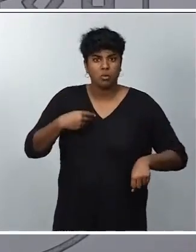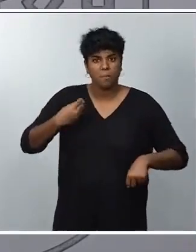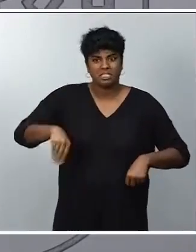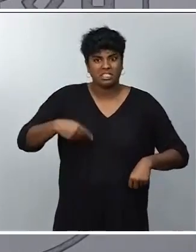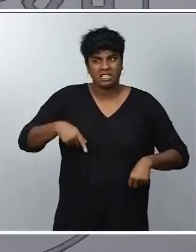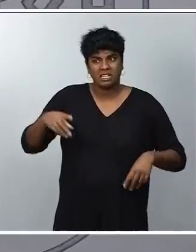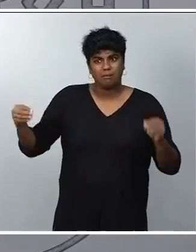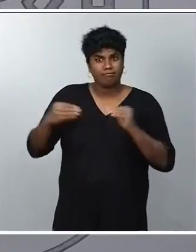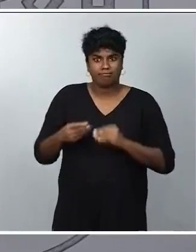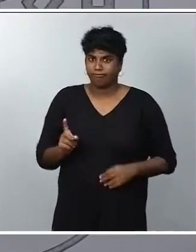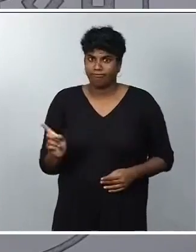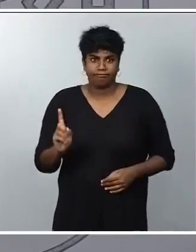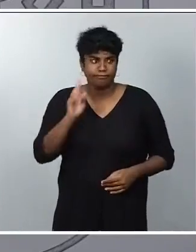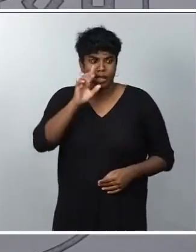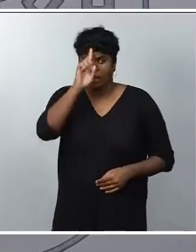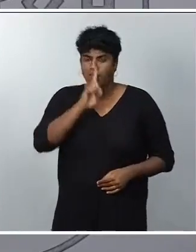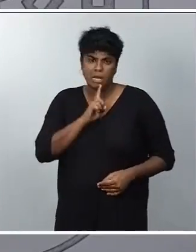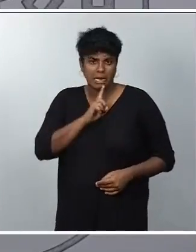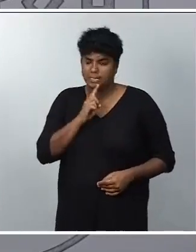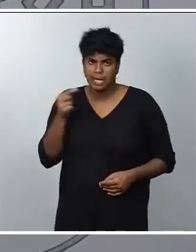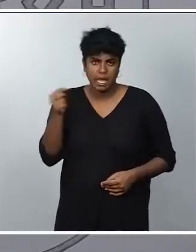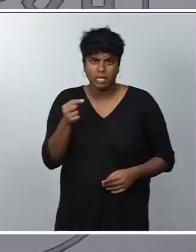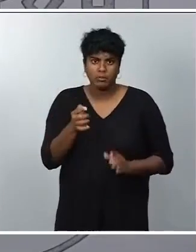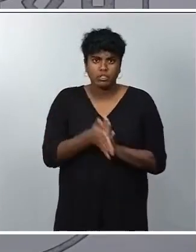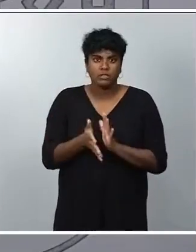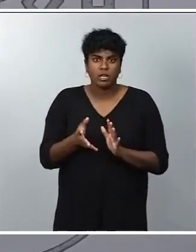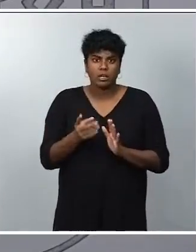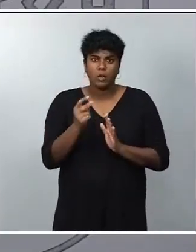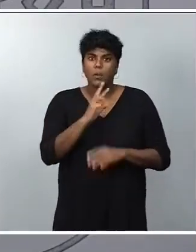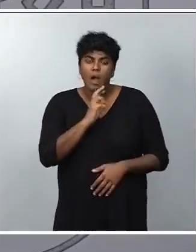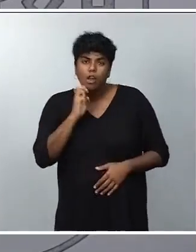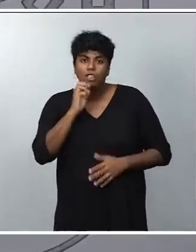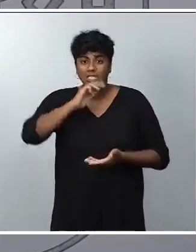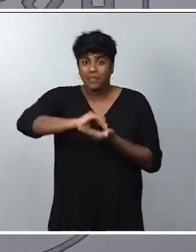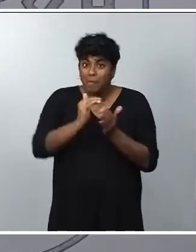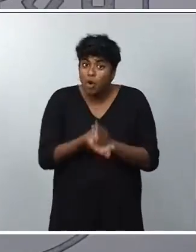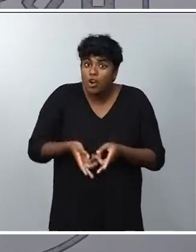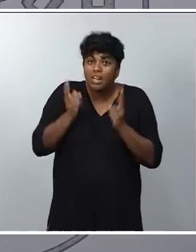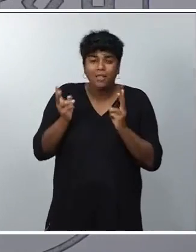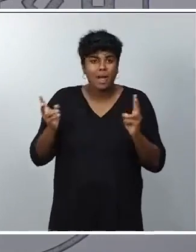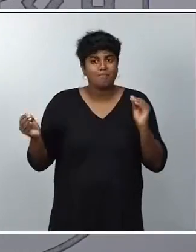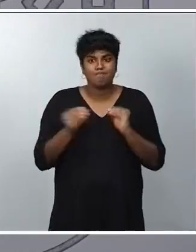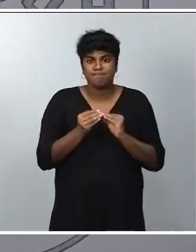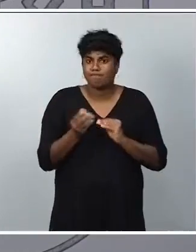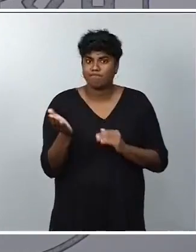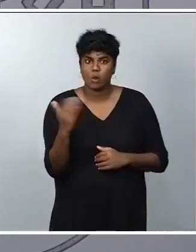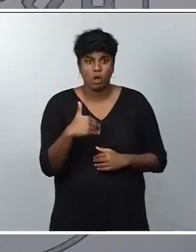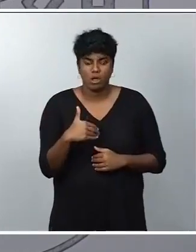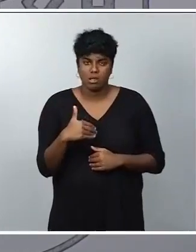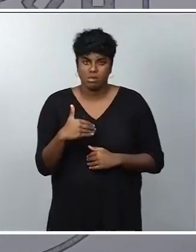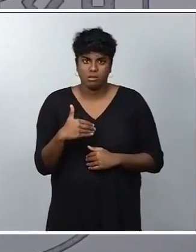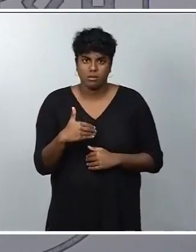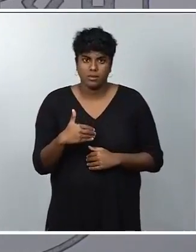que son desde luego incompatibles con los valores democráticos y constitucionales de nuestro país